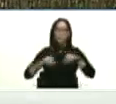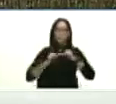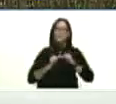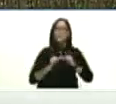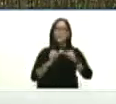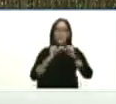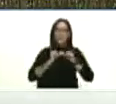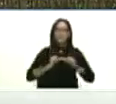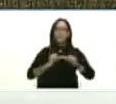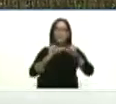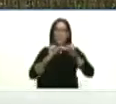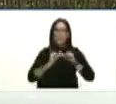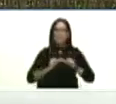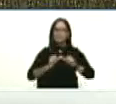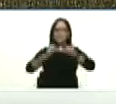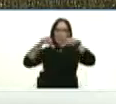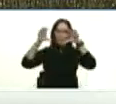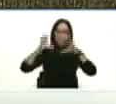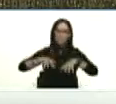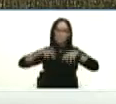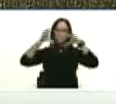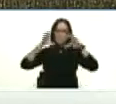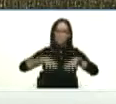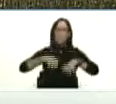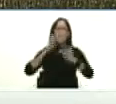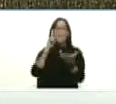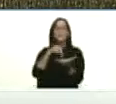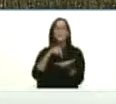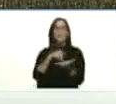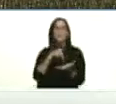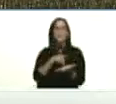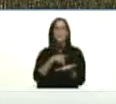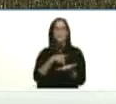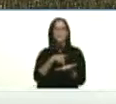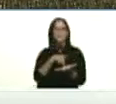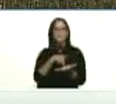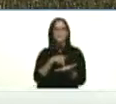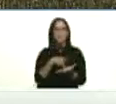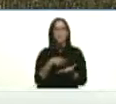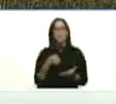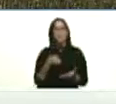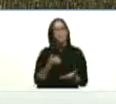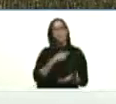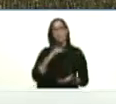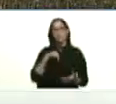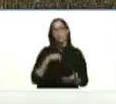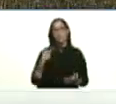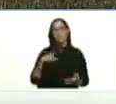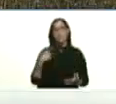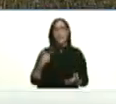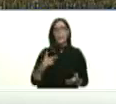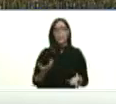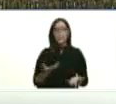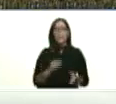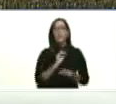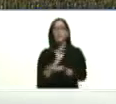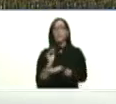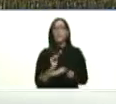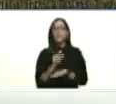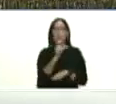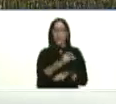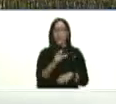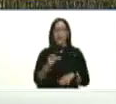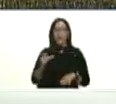incrementándose presente y hay que nosotros tomar medidas para cuidar a la gente